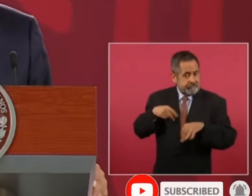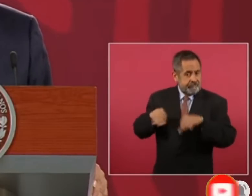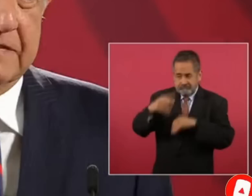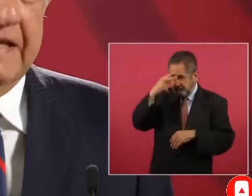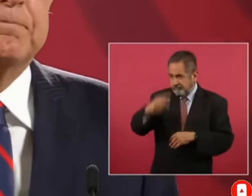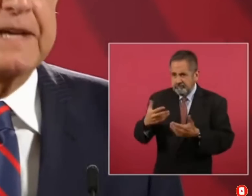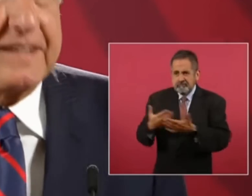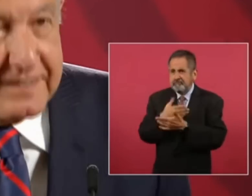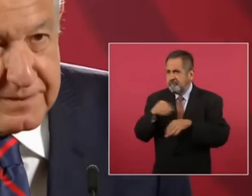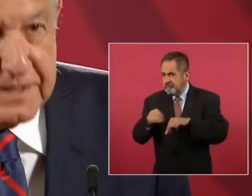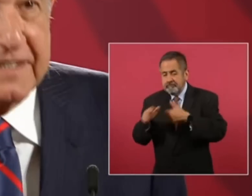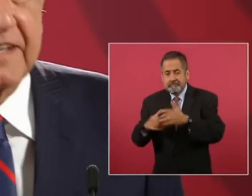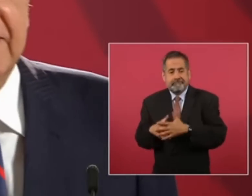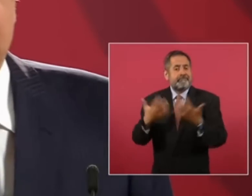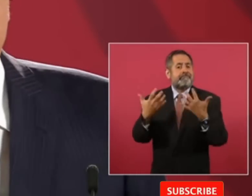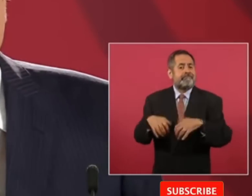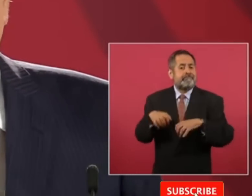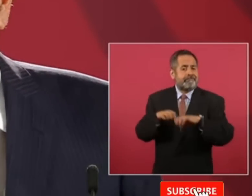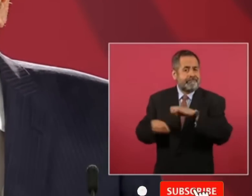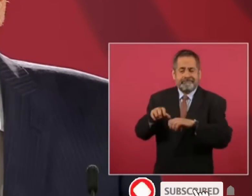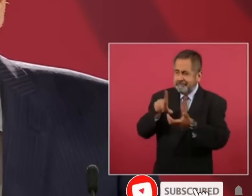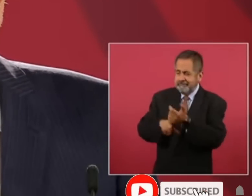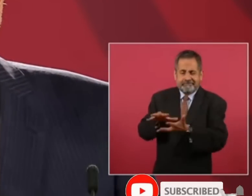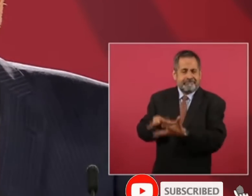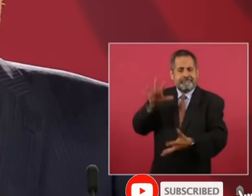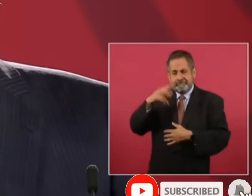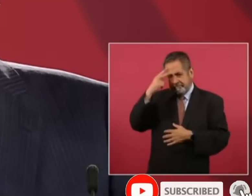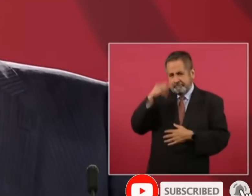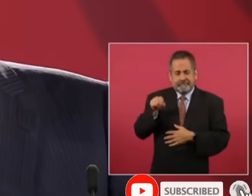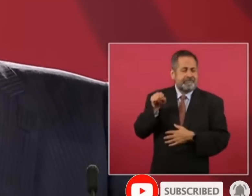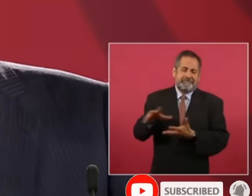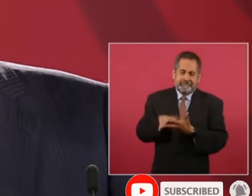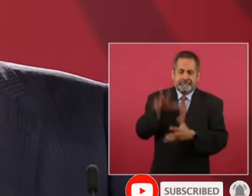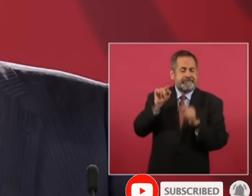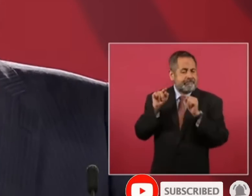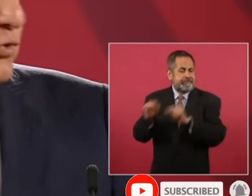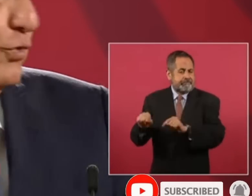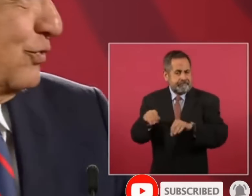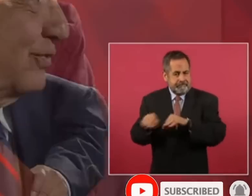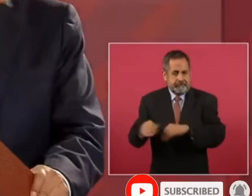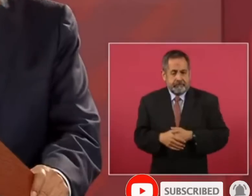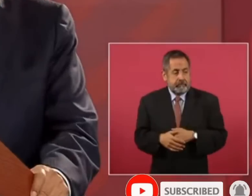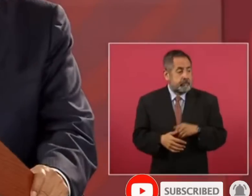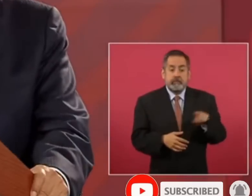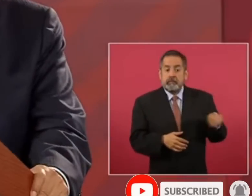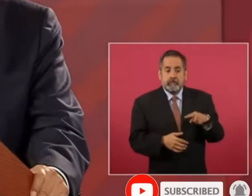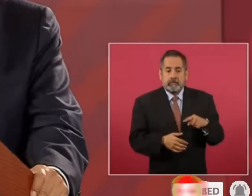empresas mexicanas la mayoría de las empresas y no